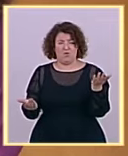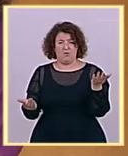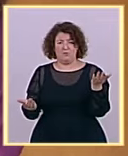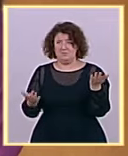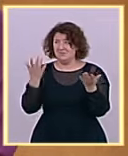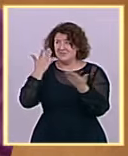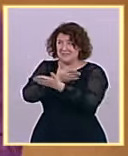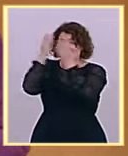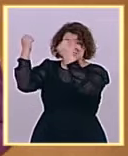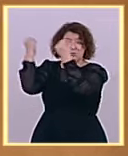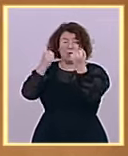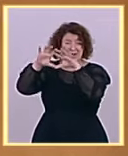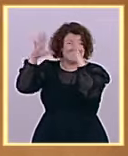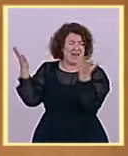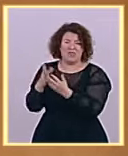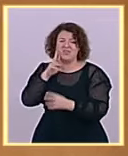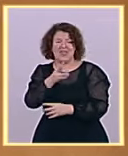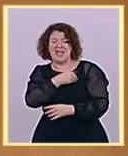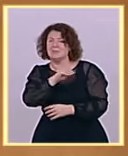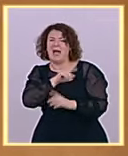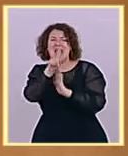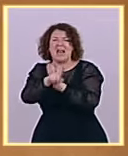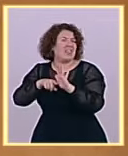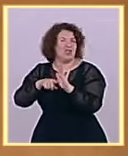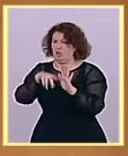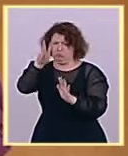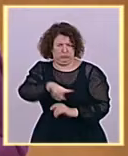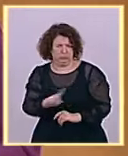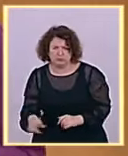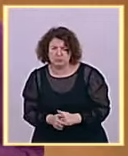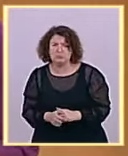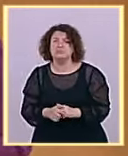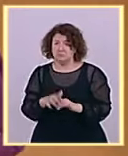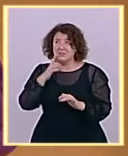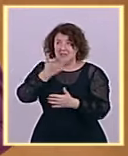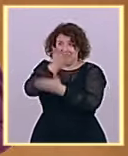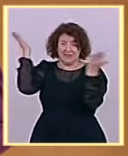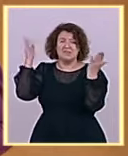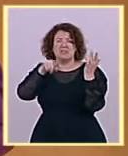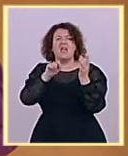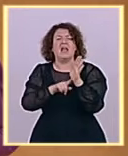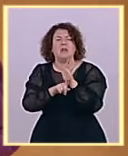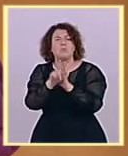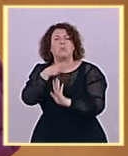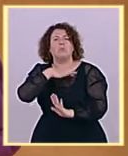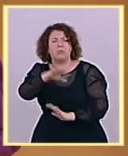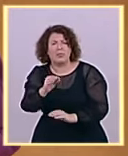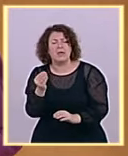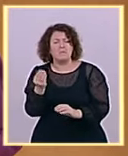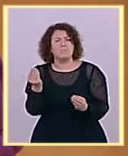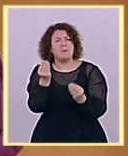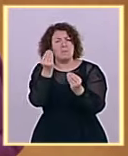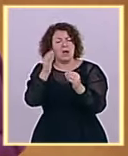que están mejorando las previsiones de crecimiento. Y, por tanto, señoría, estamos hablando de que la acción política del Gobierno